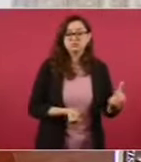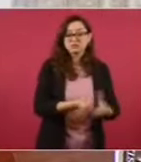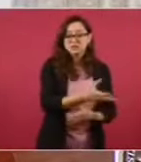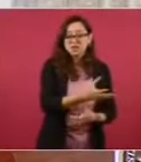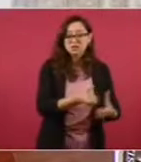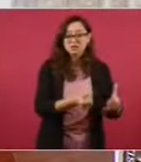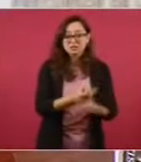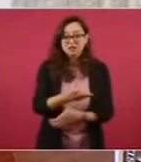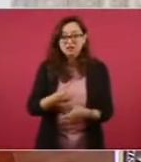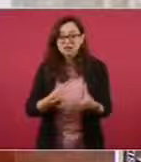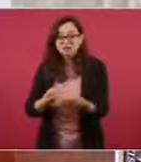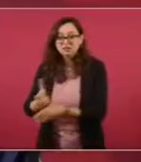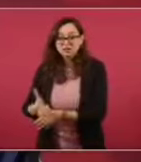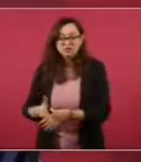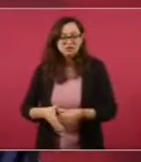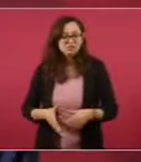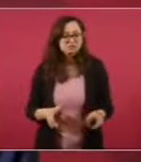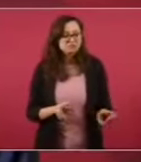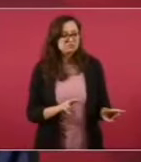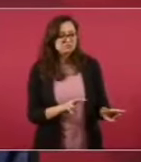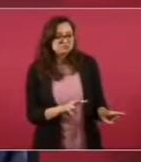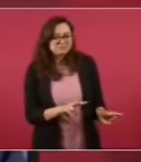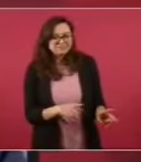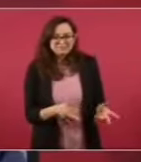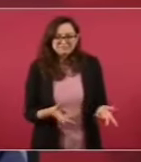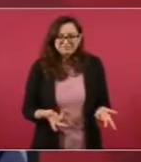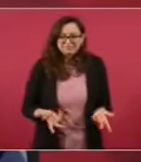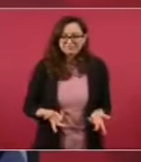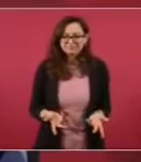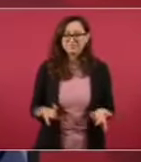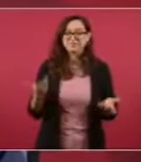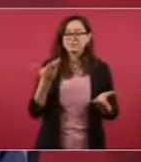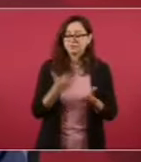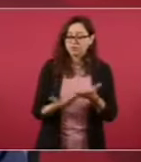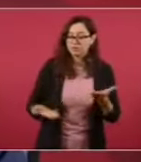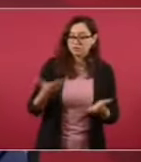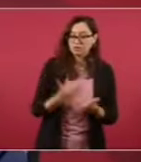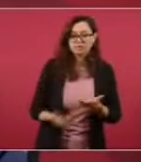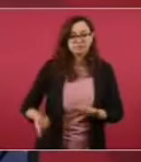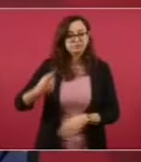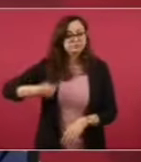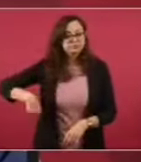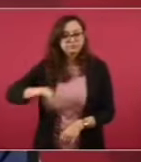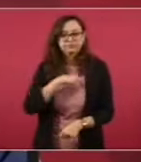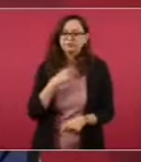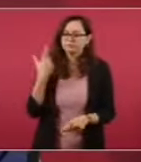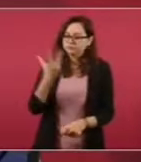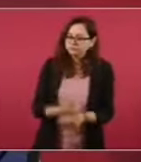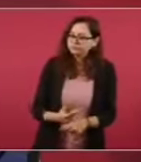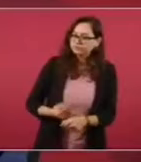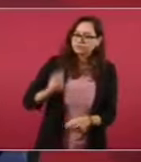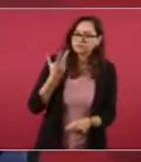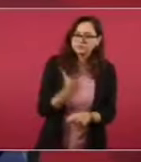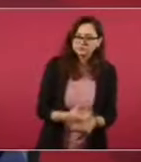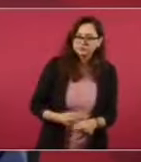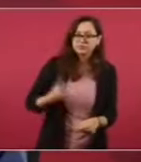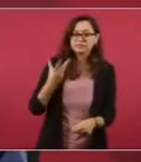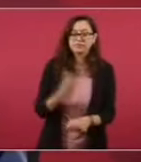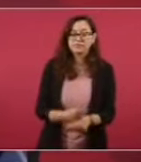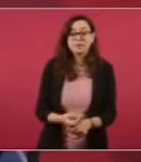muy pendientes, porque hay jueces